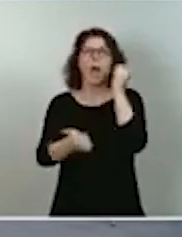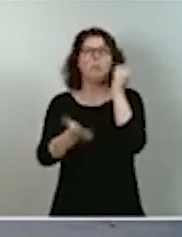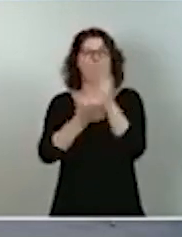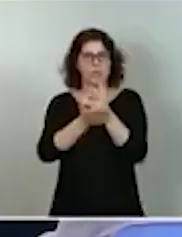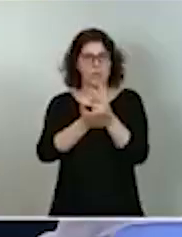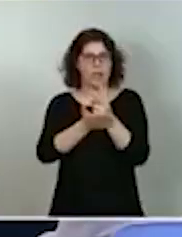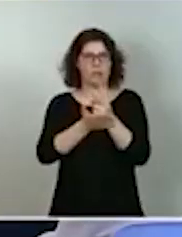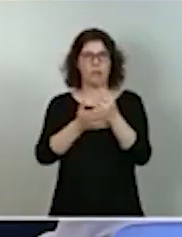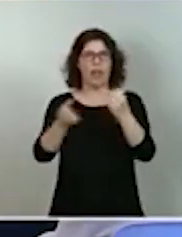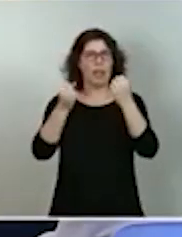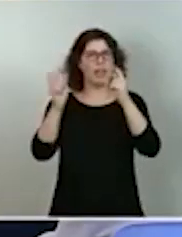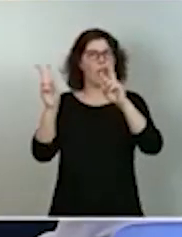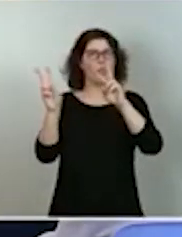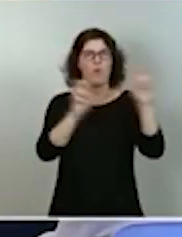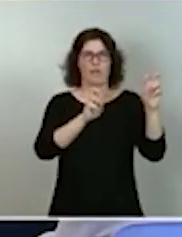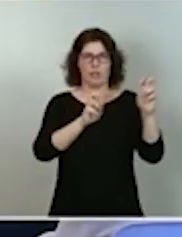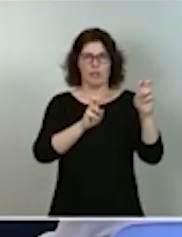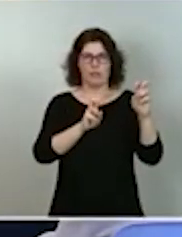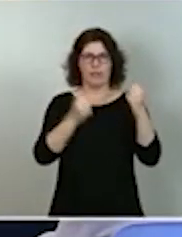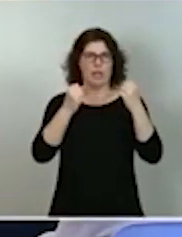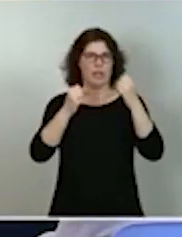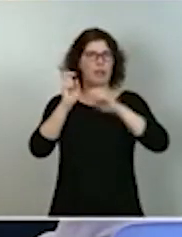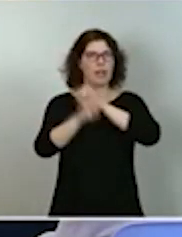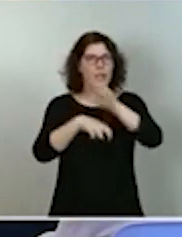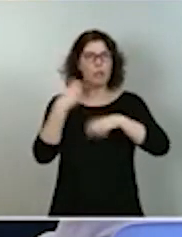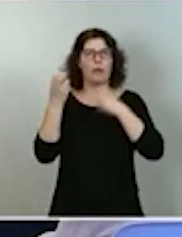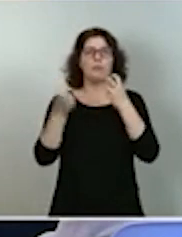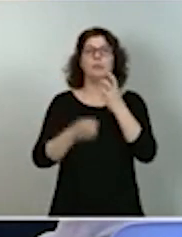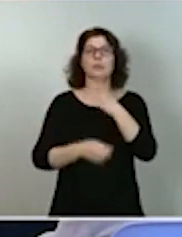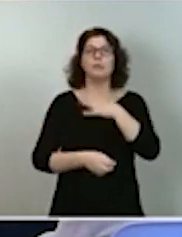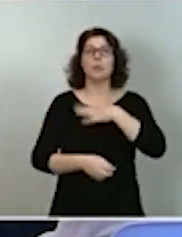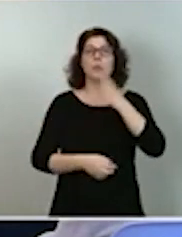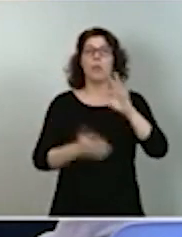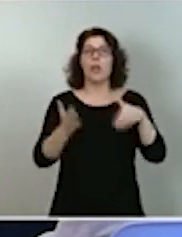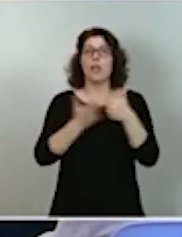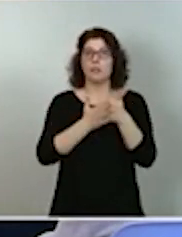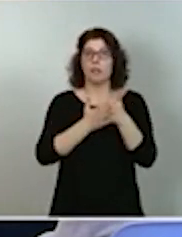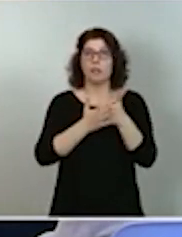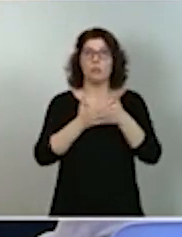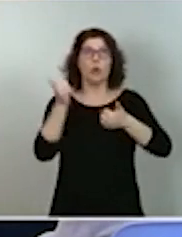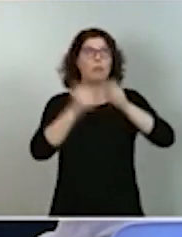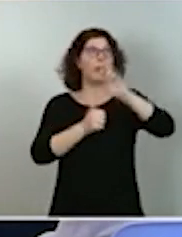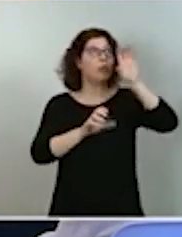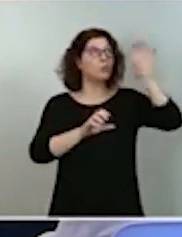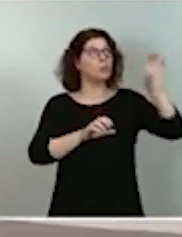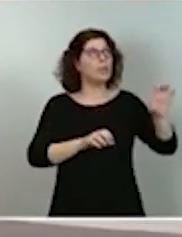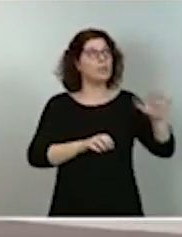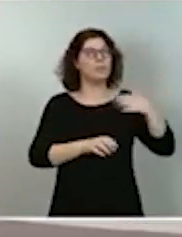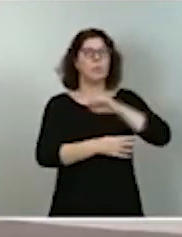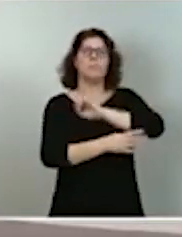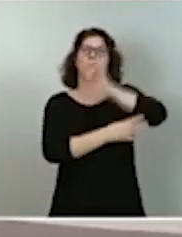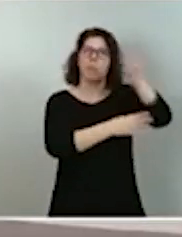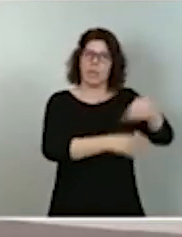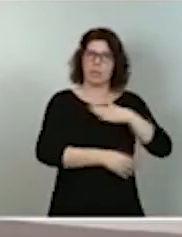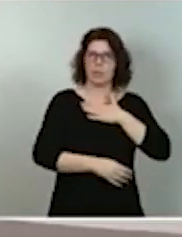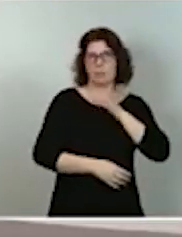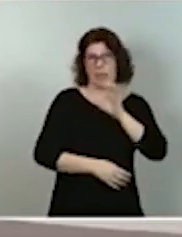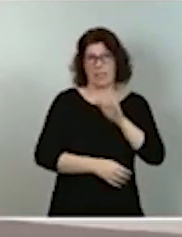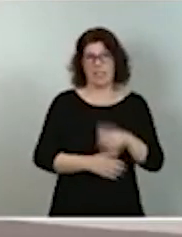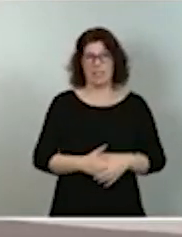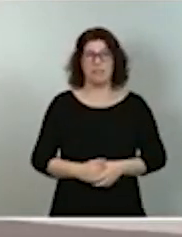las energías renovables, que pueden representar además una ventaja competitiva para un país como el nuestro. El segundo, la